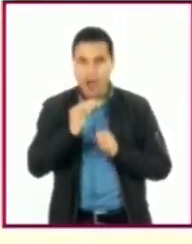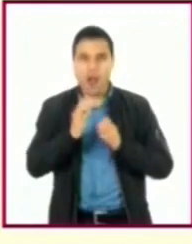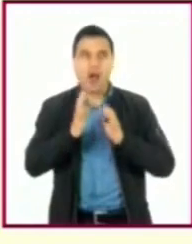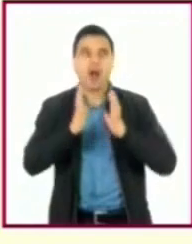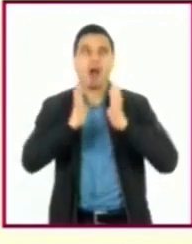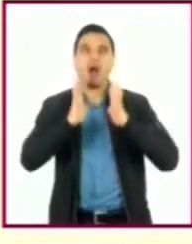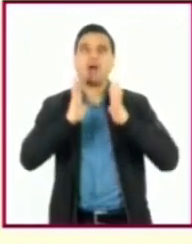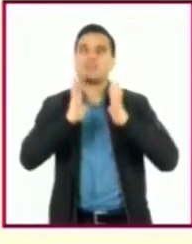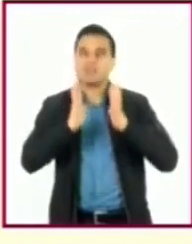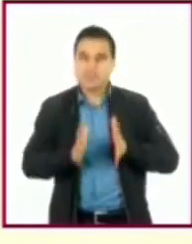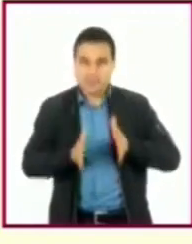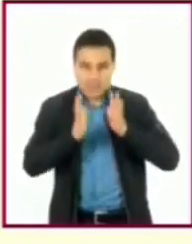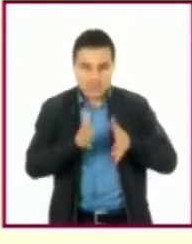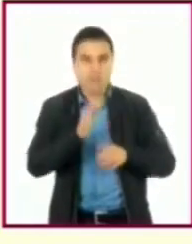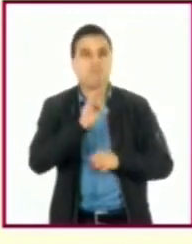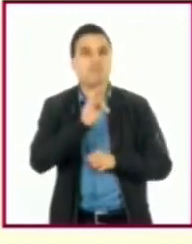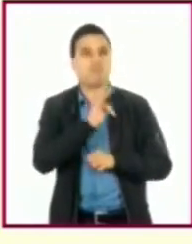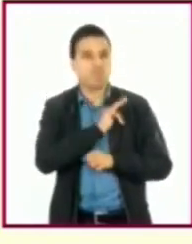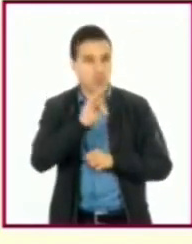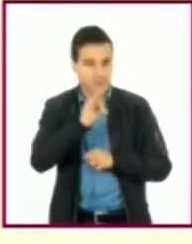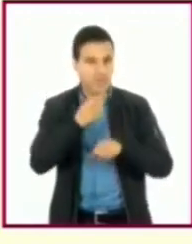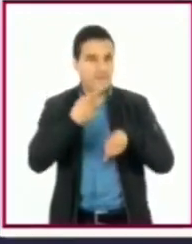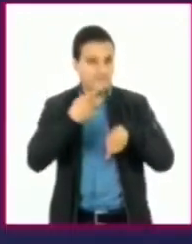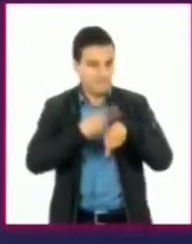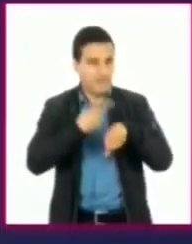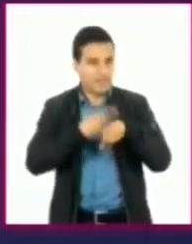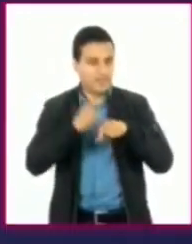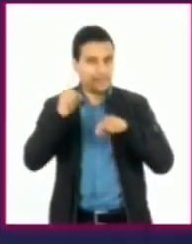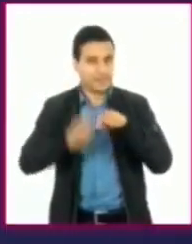futuro. Respiremos y pensemos.